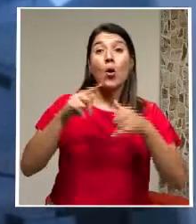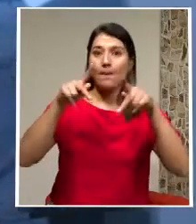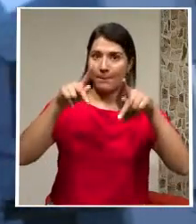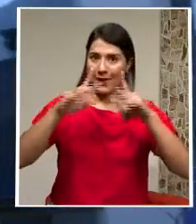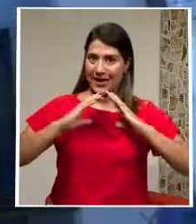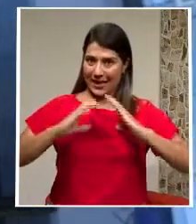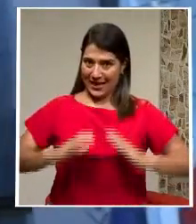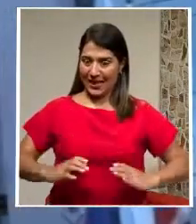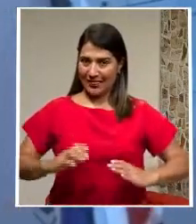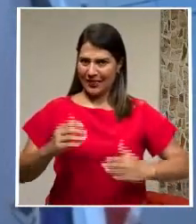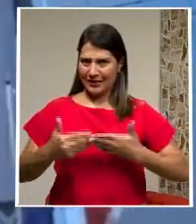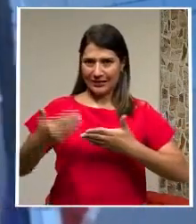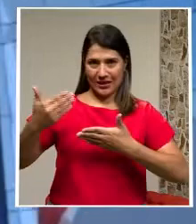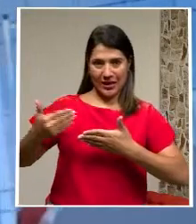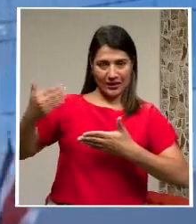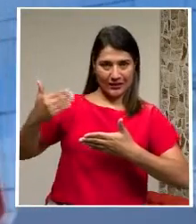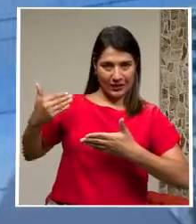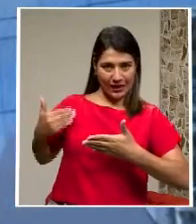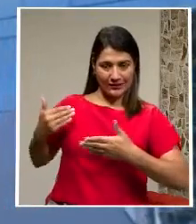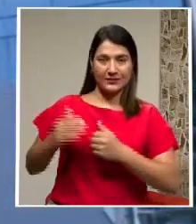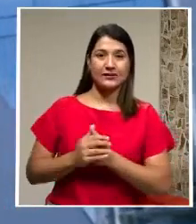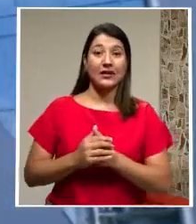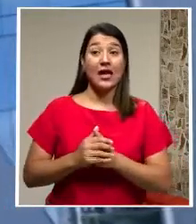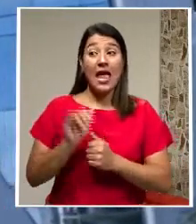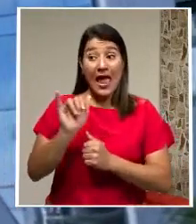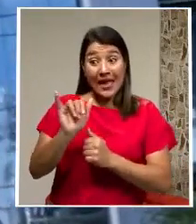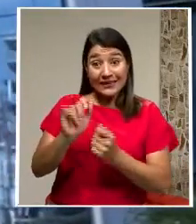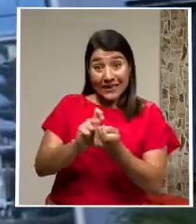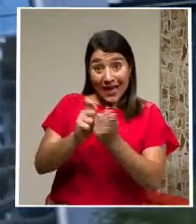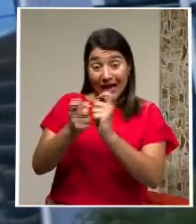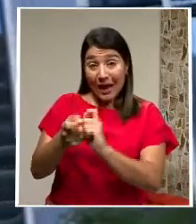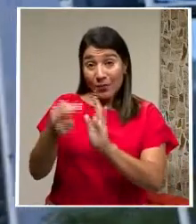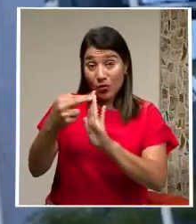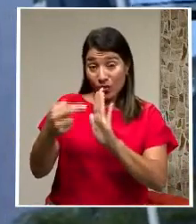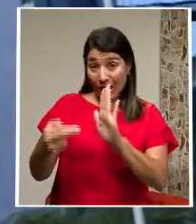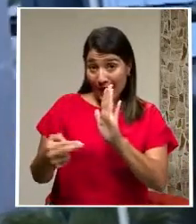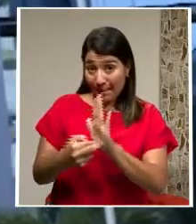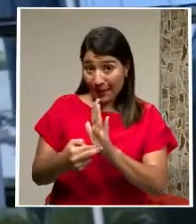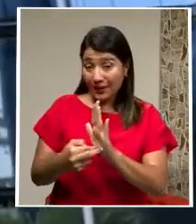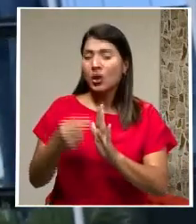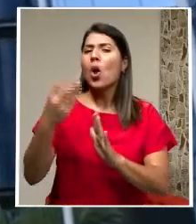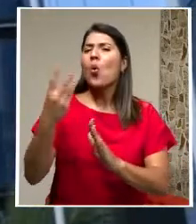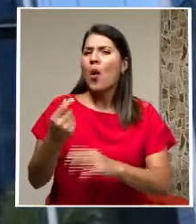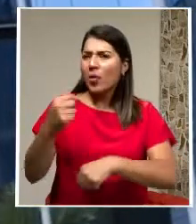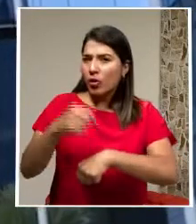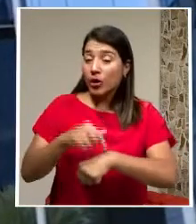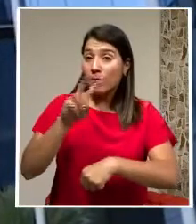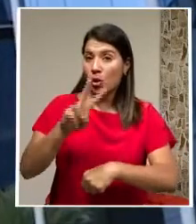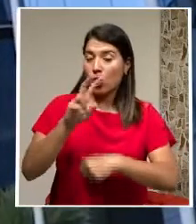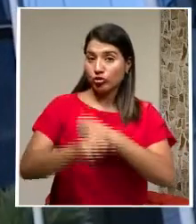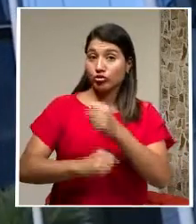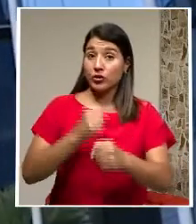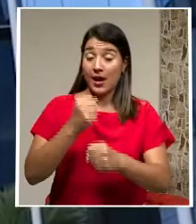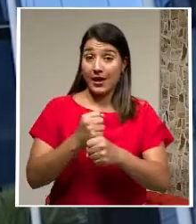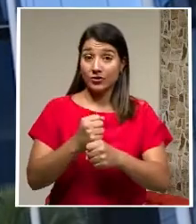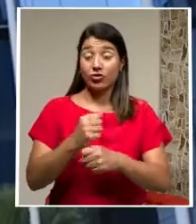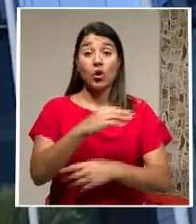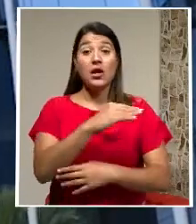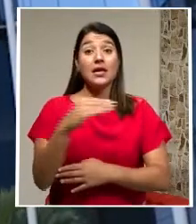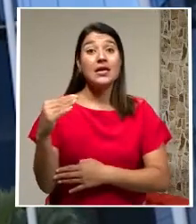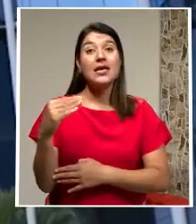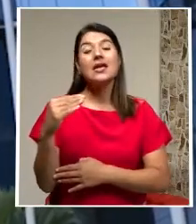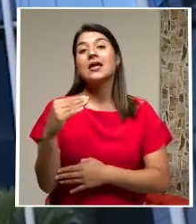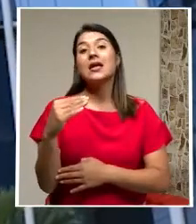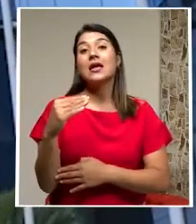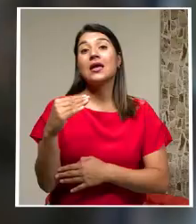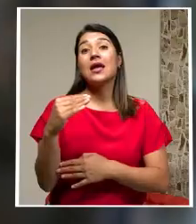Esta variación Al reglamento De servicios Regirá Por dos años Y lo hará Una vez que salga